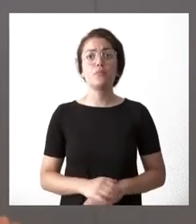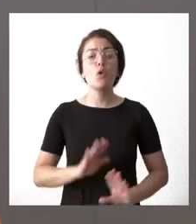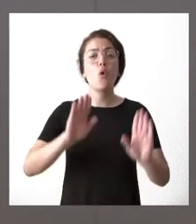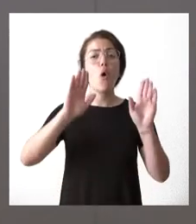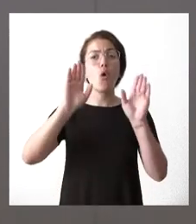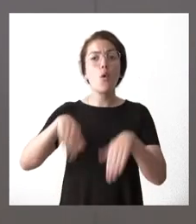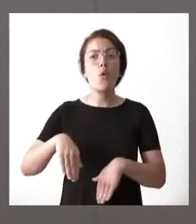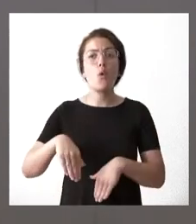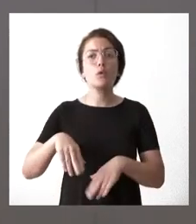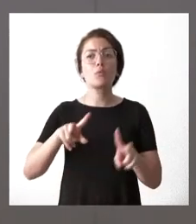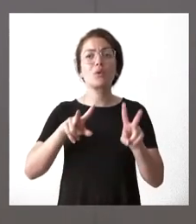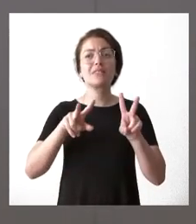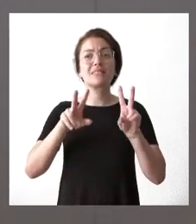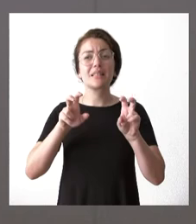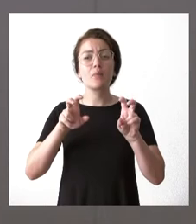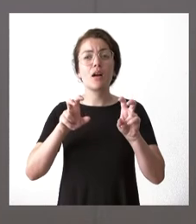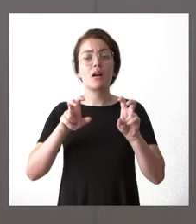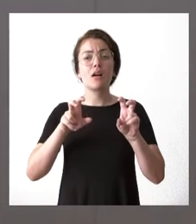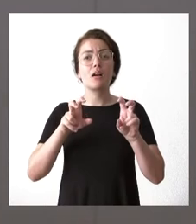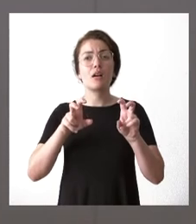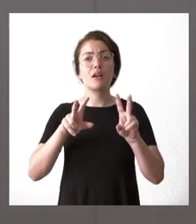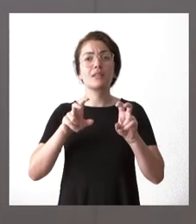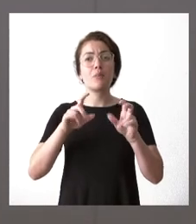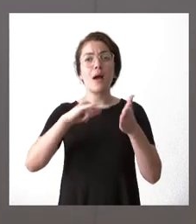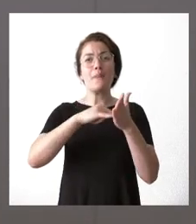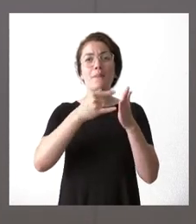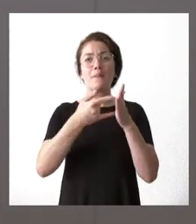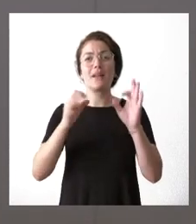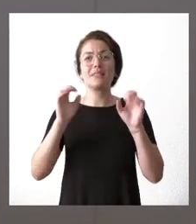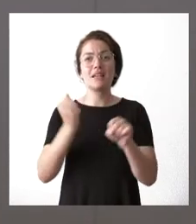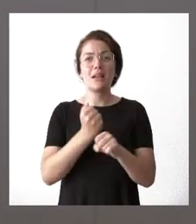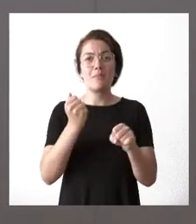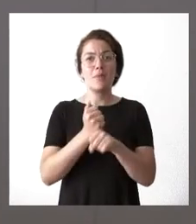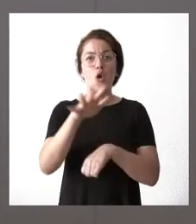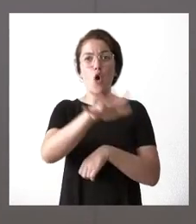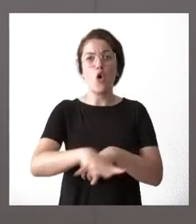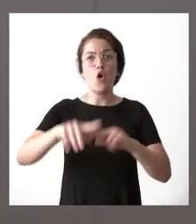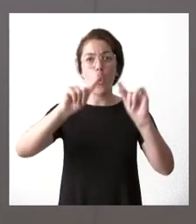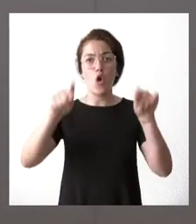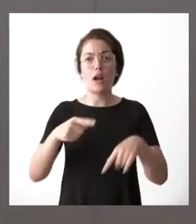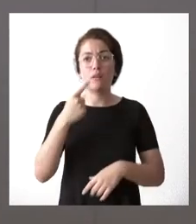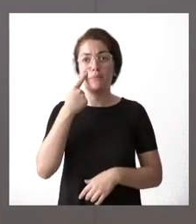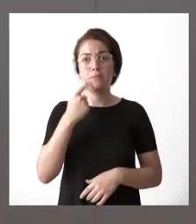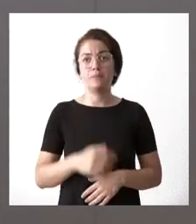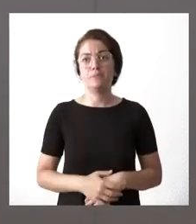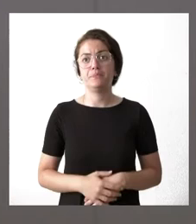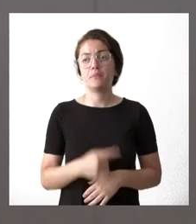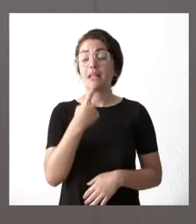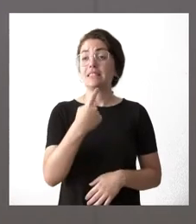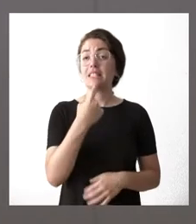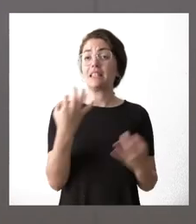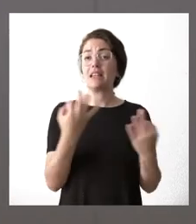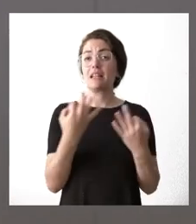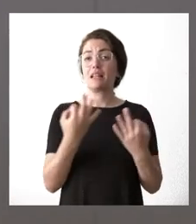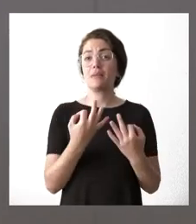usted una cuestión en relación con el plan de empleo local lo que me comentan es que durante